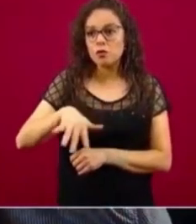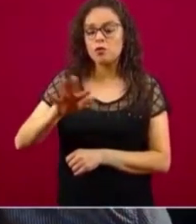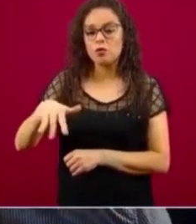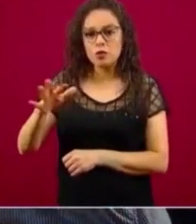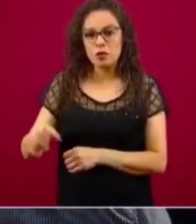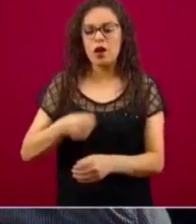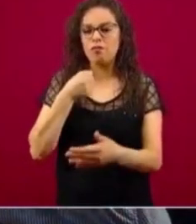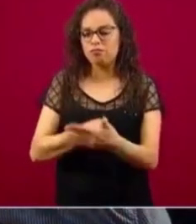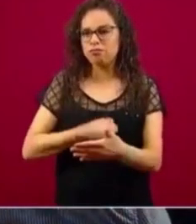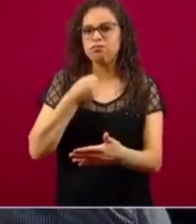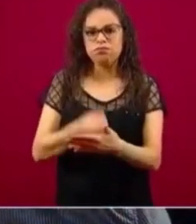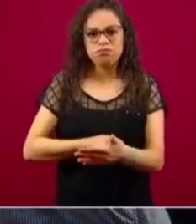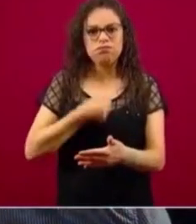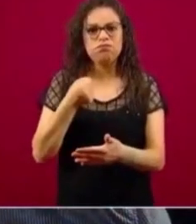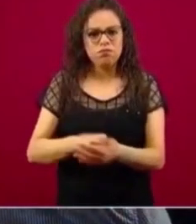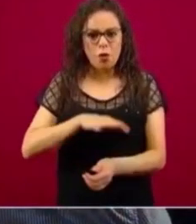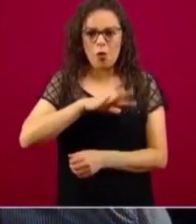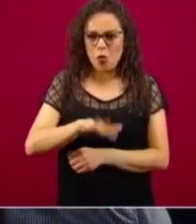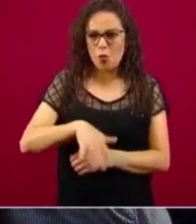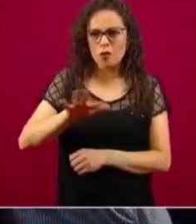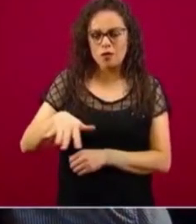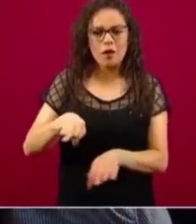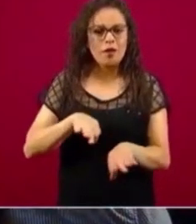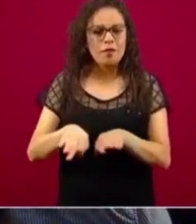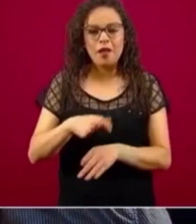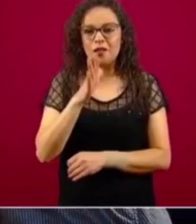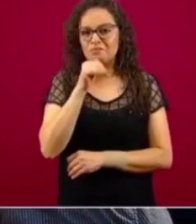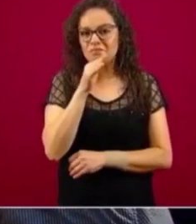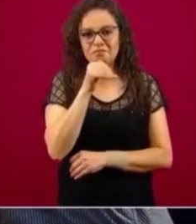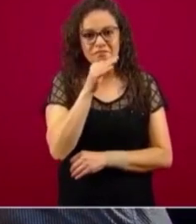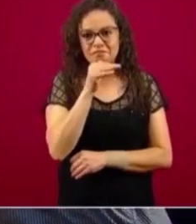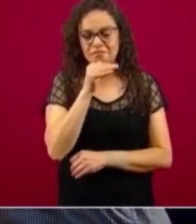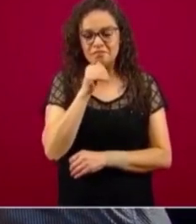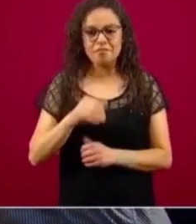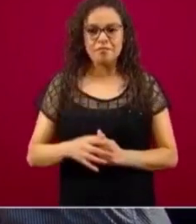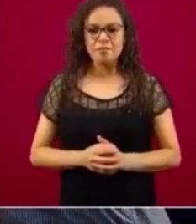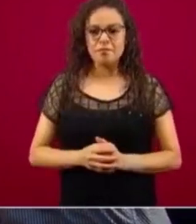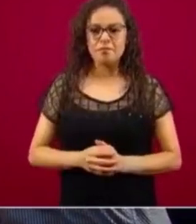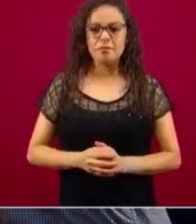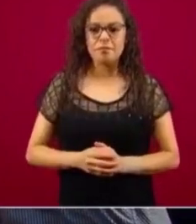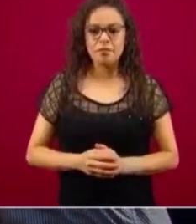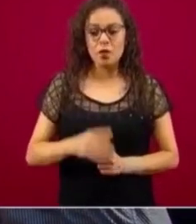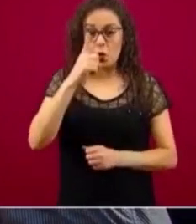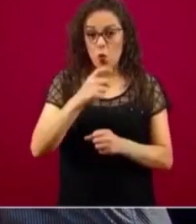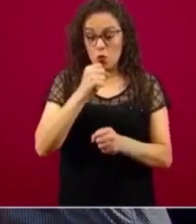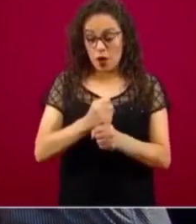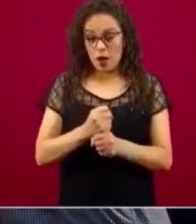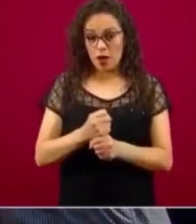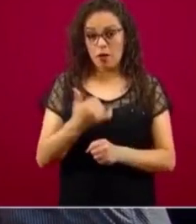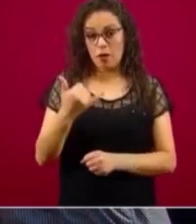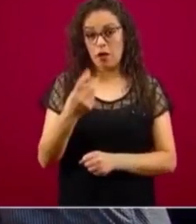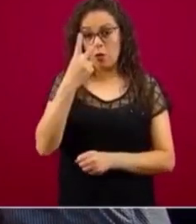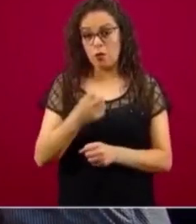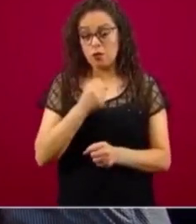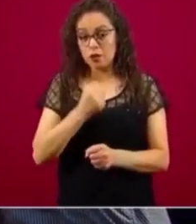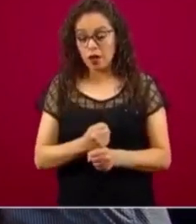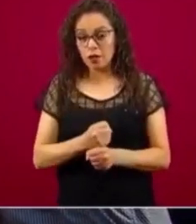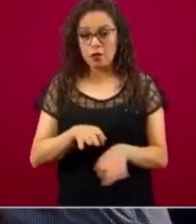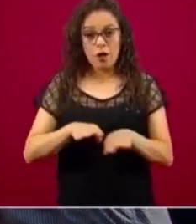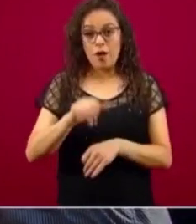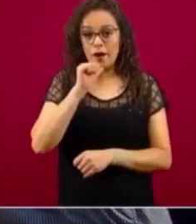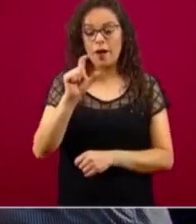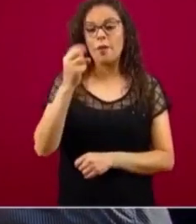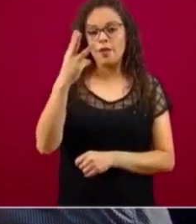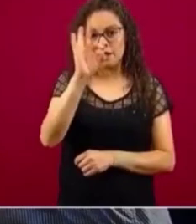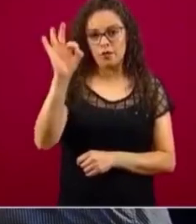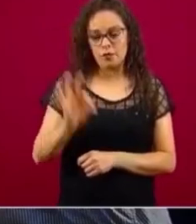esa posibilidad. Entre un año y dos años, 23 por ciento, entre dos y cinco años,